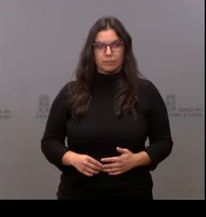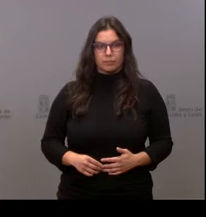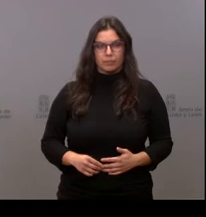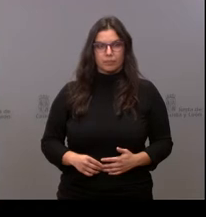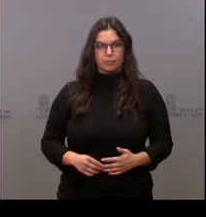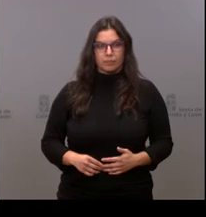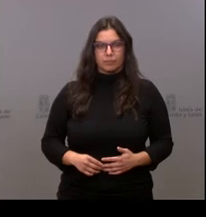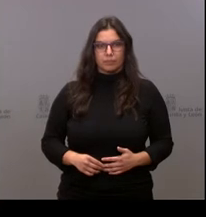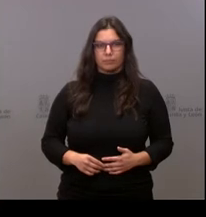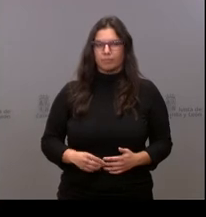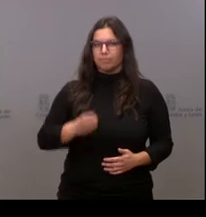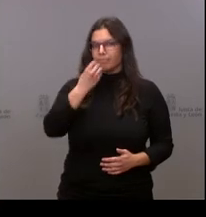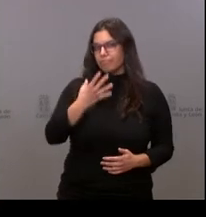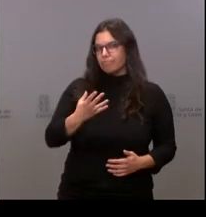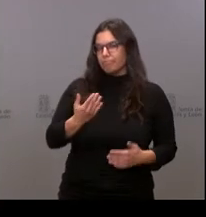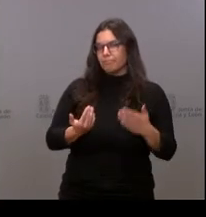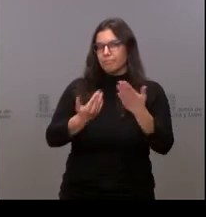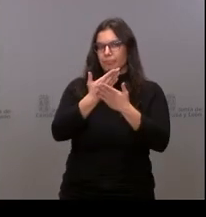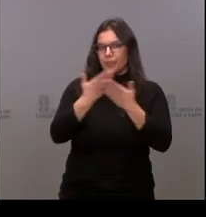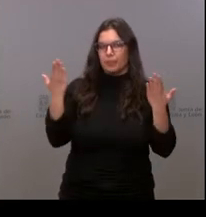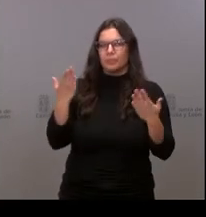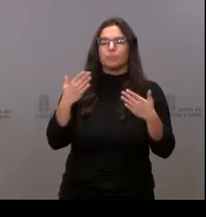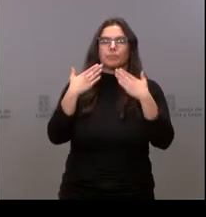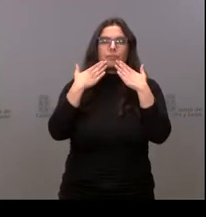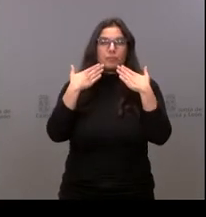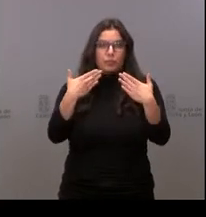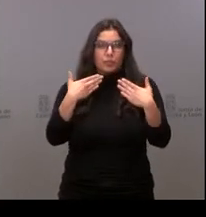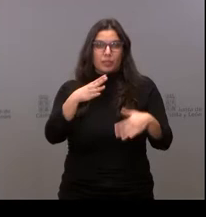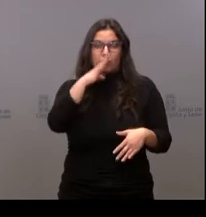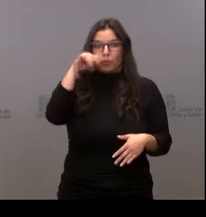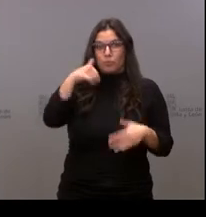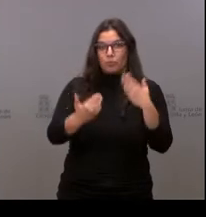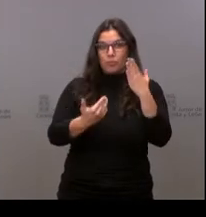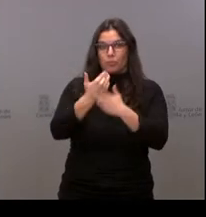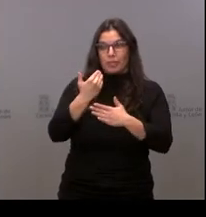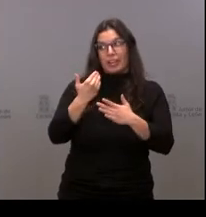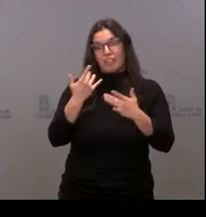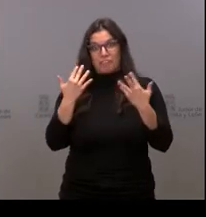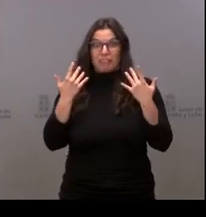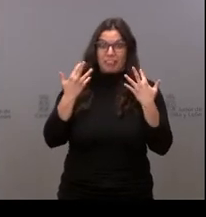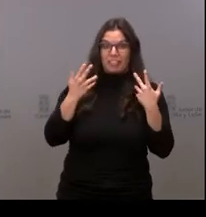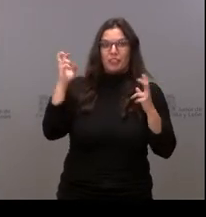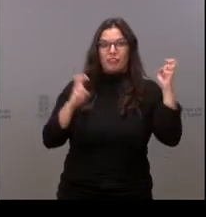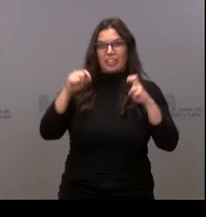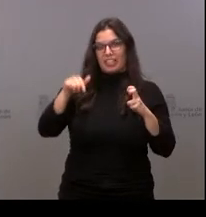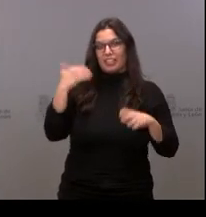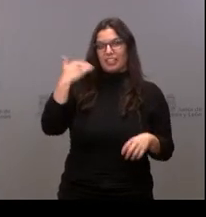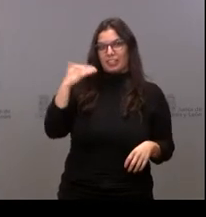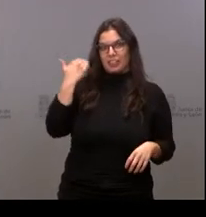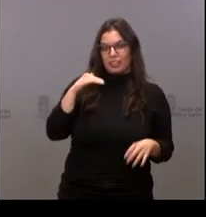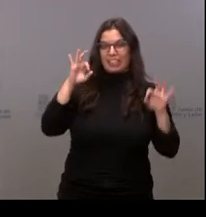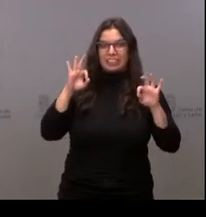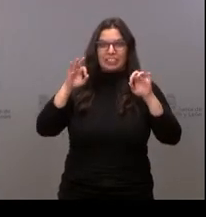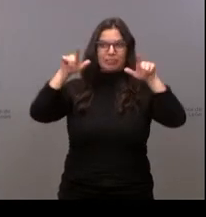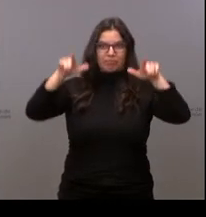Bueno, pues buenos días a todos y muchas gracias por estar esta mañana fresquita aquí en Soria y en concreto en este